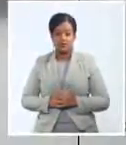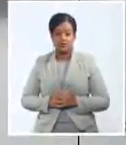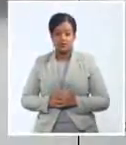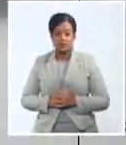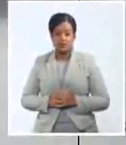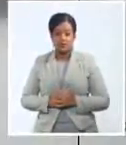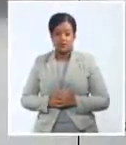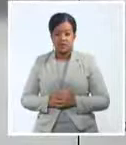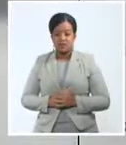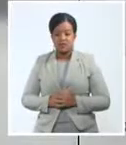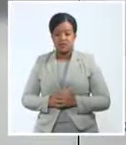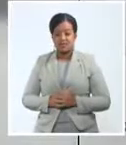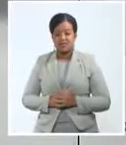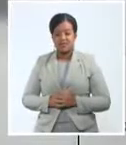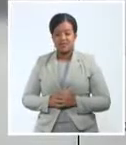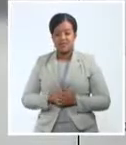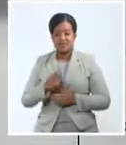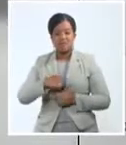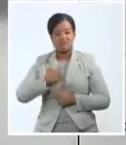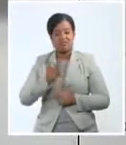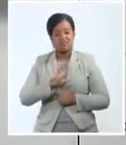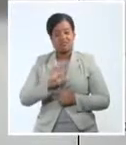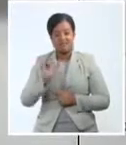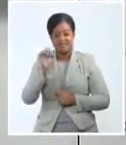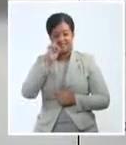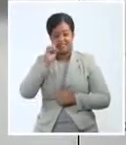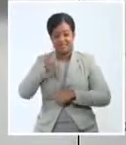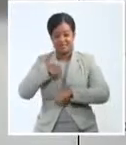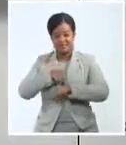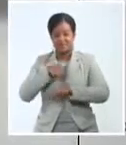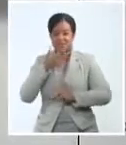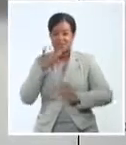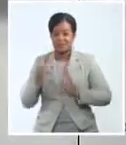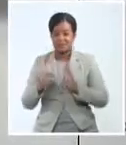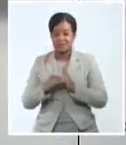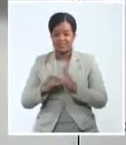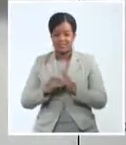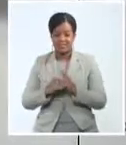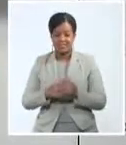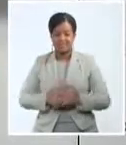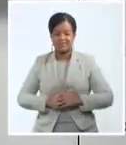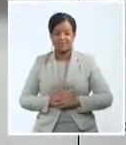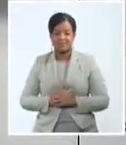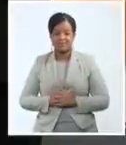Y así despedimos por hoy nuestro tiempo de Noticias Culturales. Tengan muy buenas tardes y continúe con nuestra emisión.